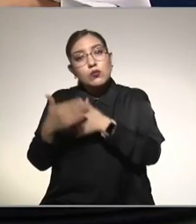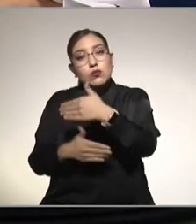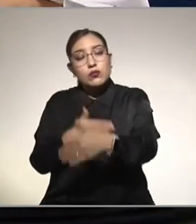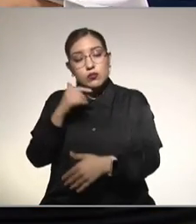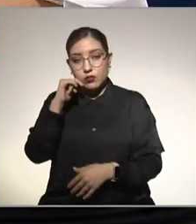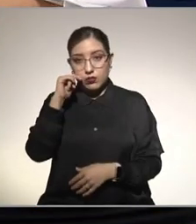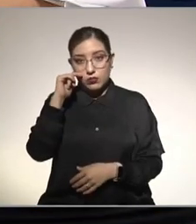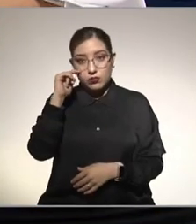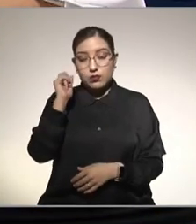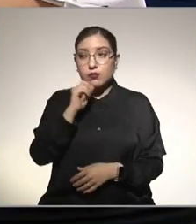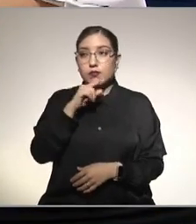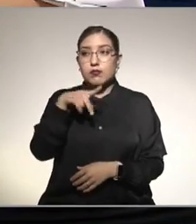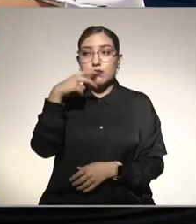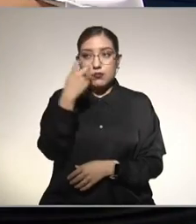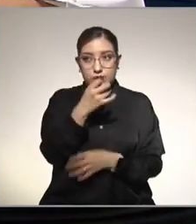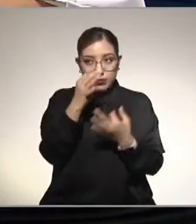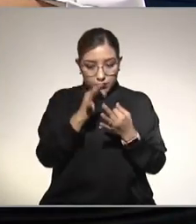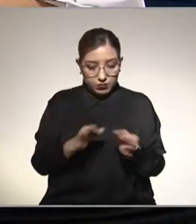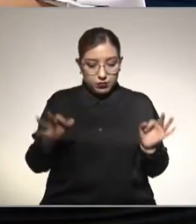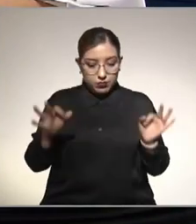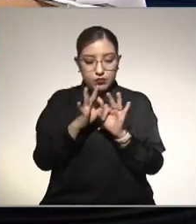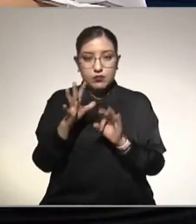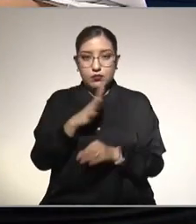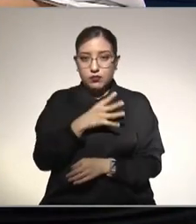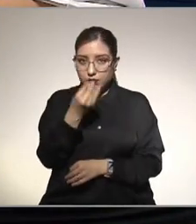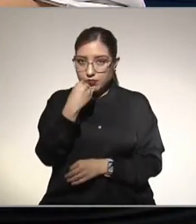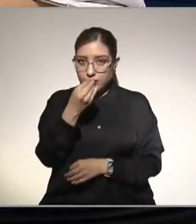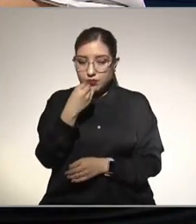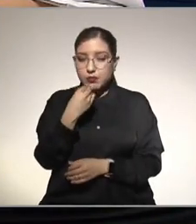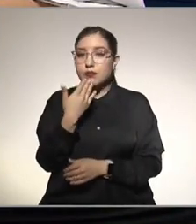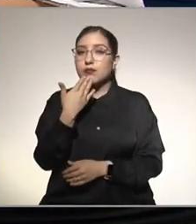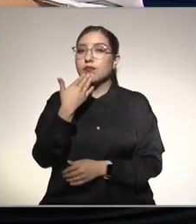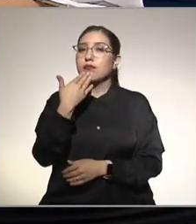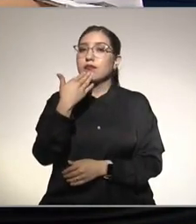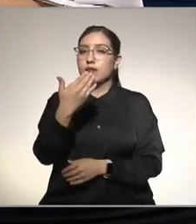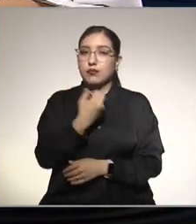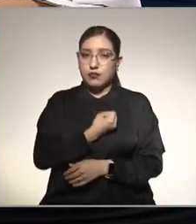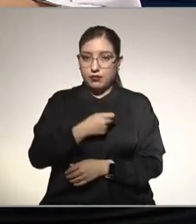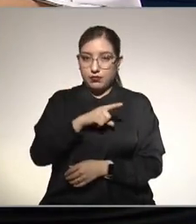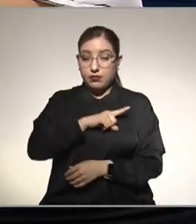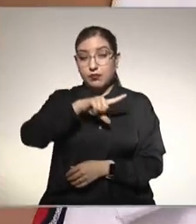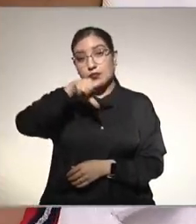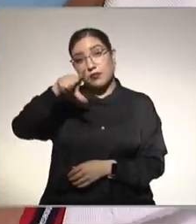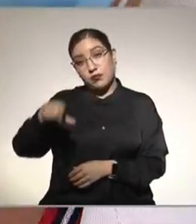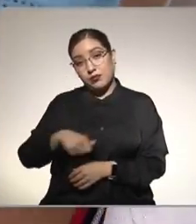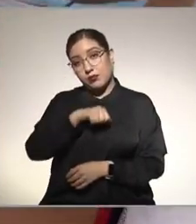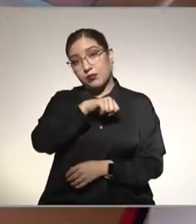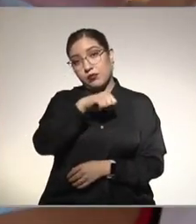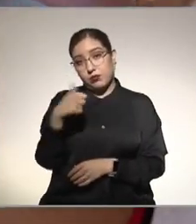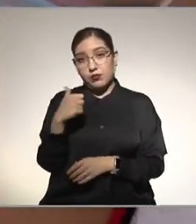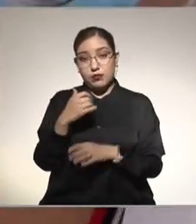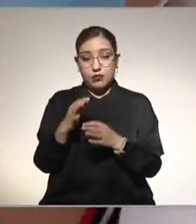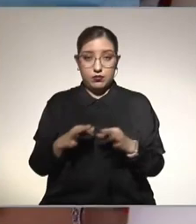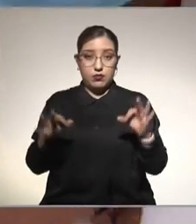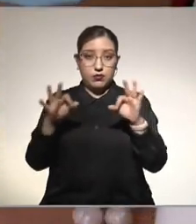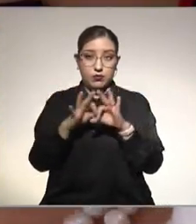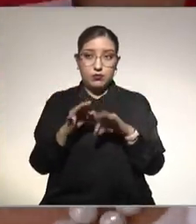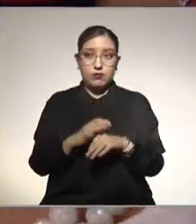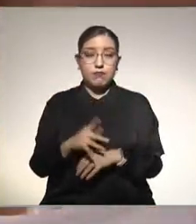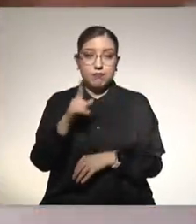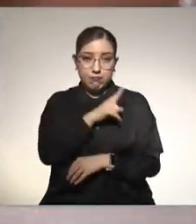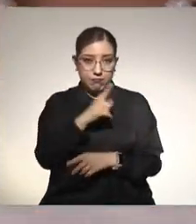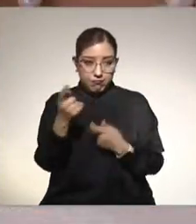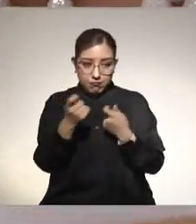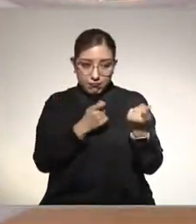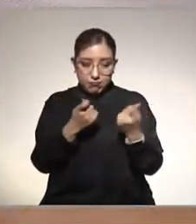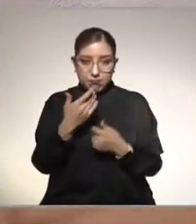la gran importancia que tiene tener una dieta adecuada en este sentido de ahí el siguiente paso muy importante es que tenga un manejo